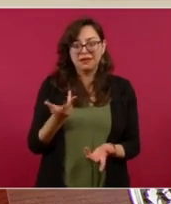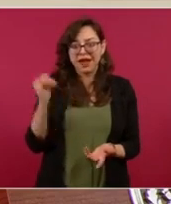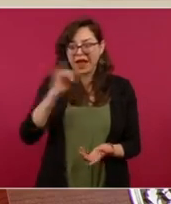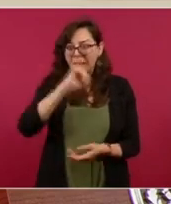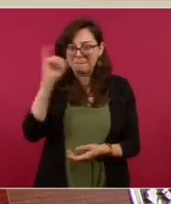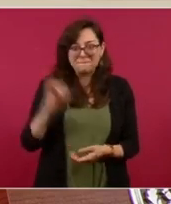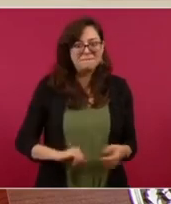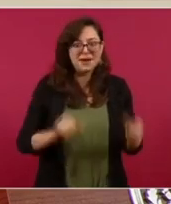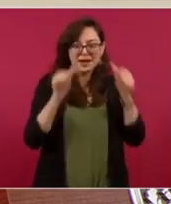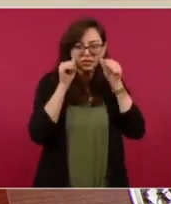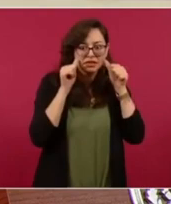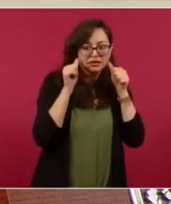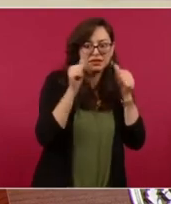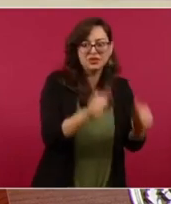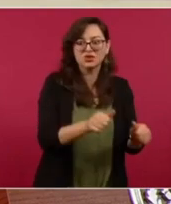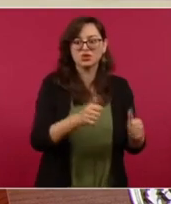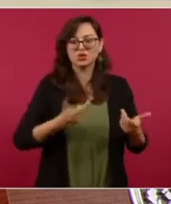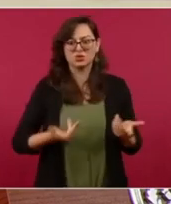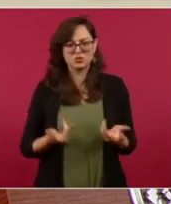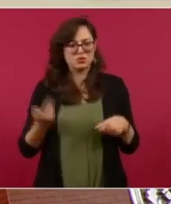cuáles eran los acuerdos